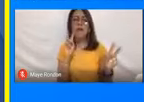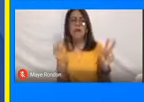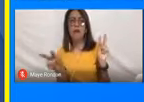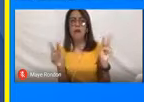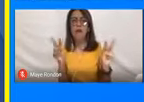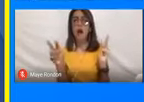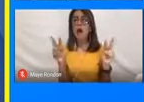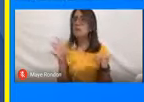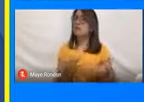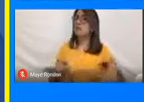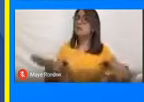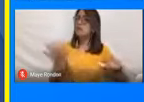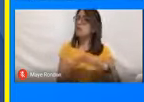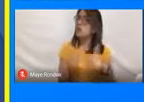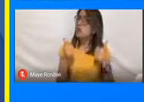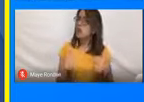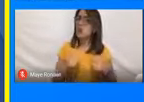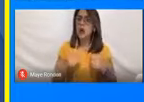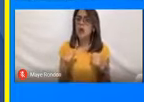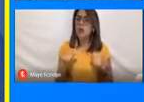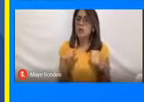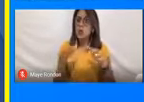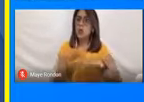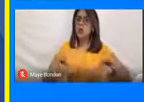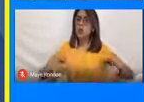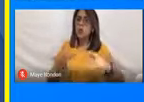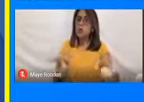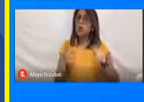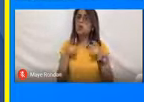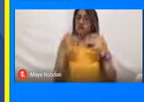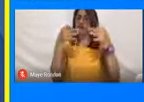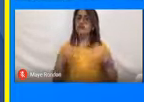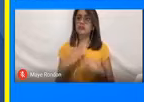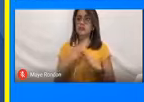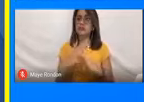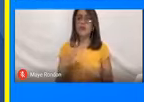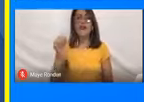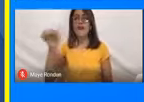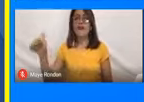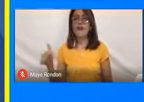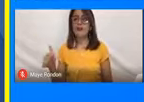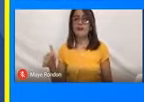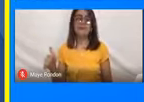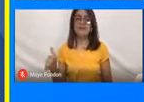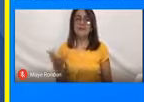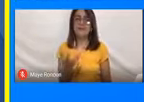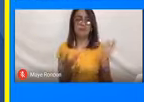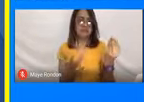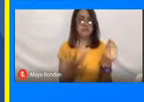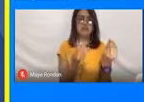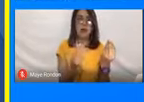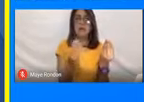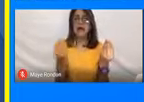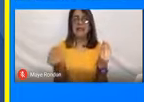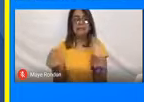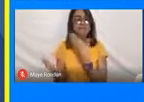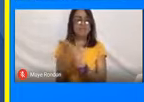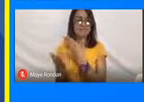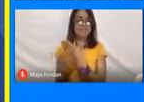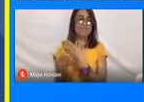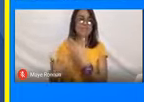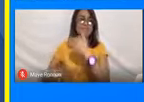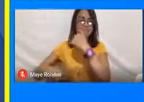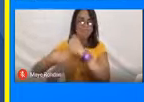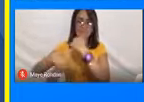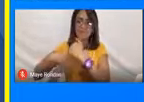buena de la ciudad. Y el restante nos evidencia que necesitamos seguir trabajando